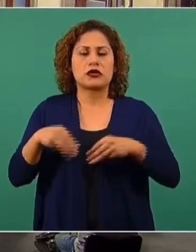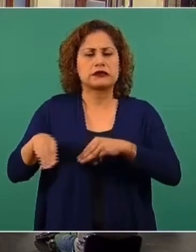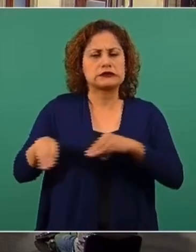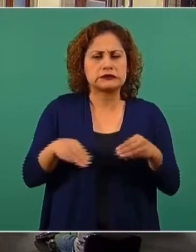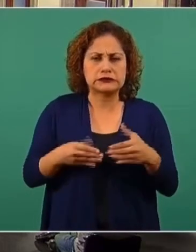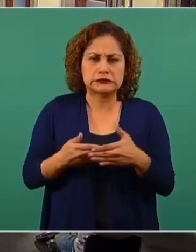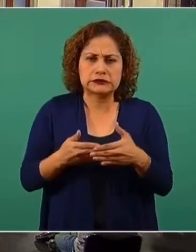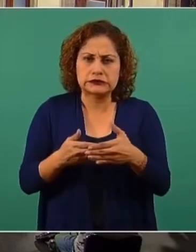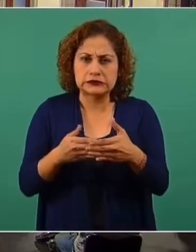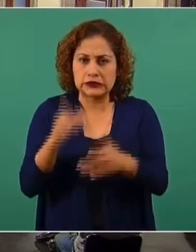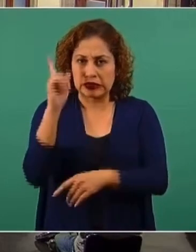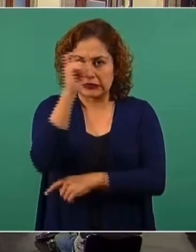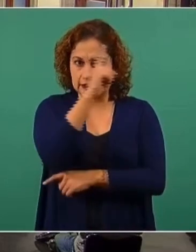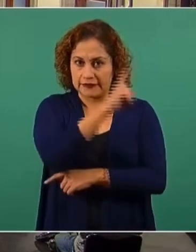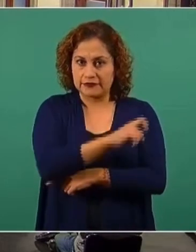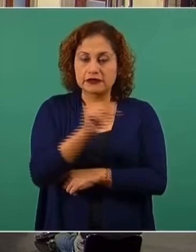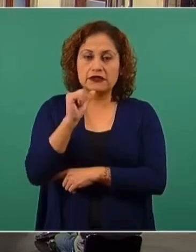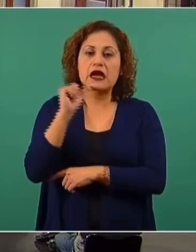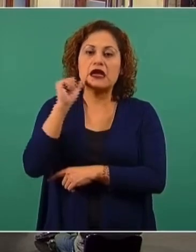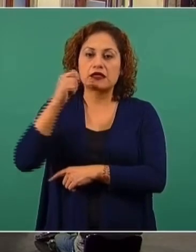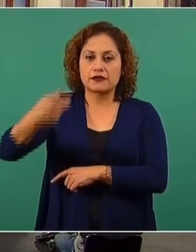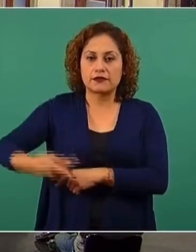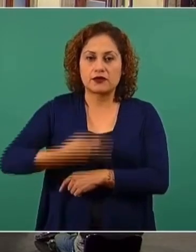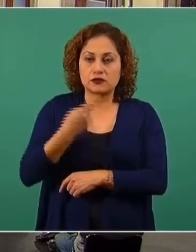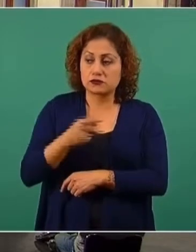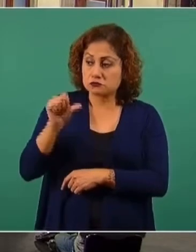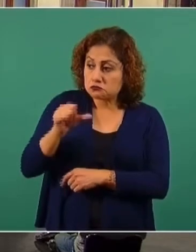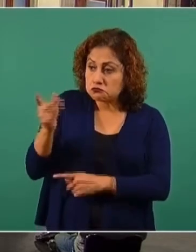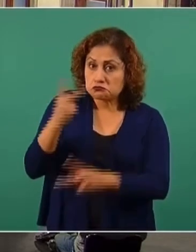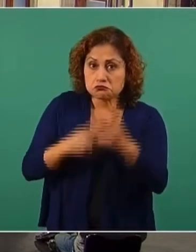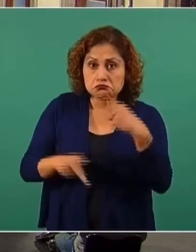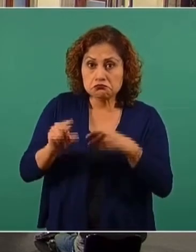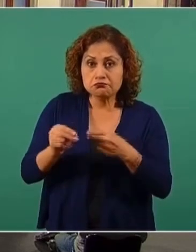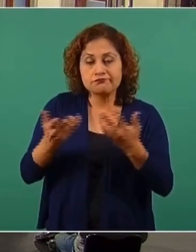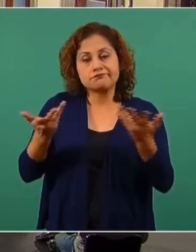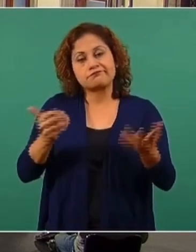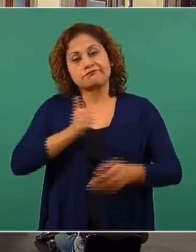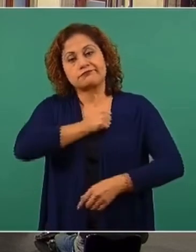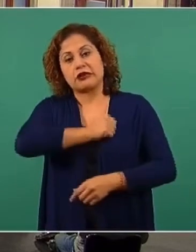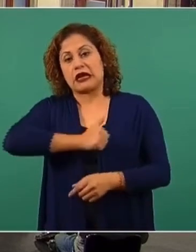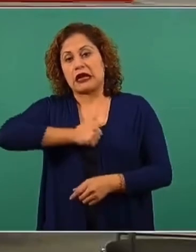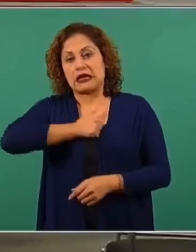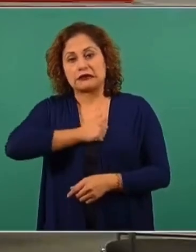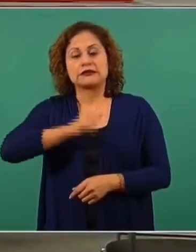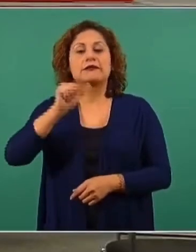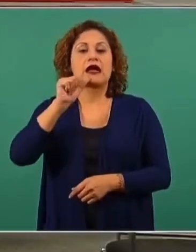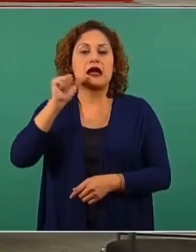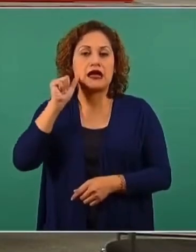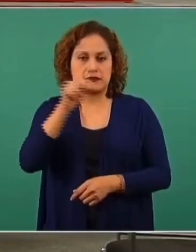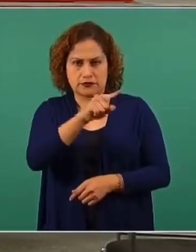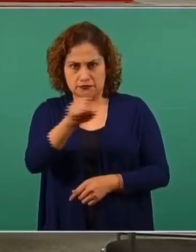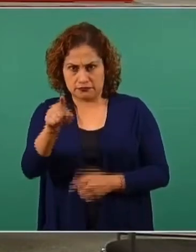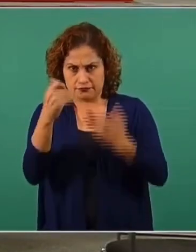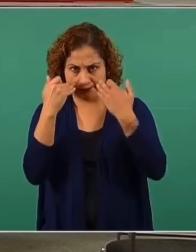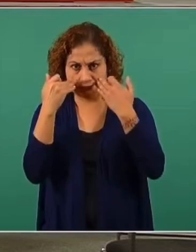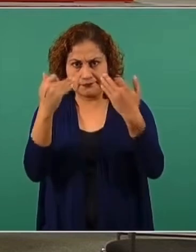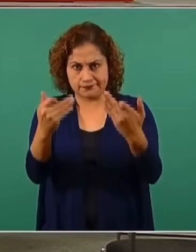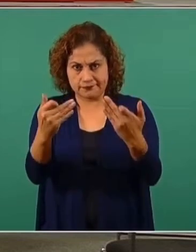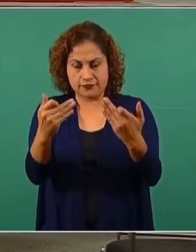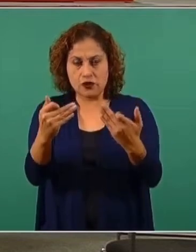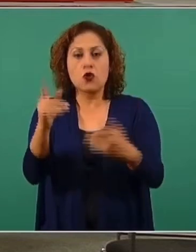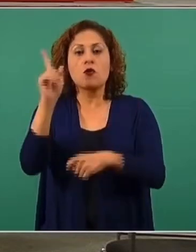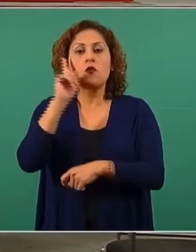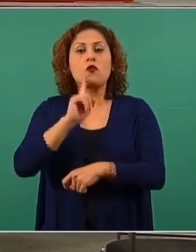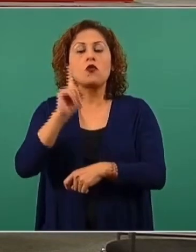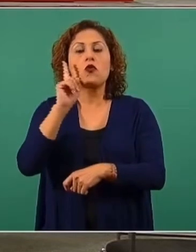comentaba. Lástima que no está hoy para poder mencionar la plática de ayer, pero todo el mundo la presenció, la colega